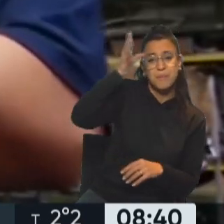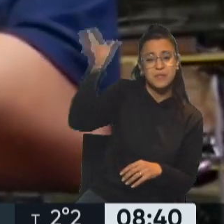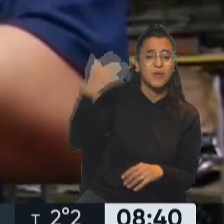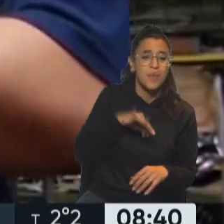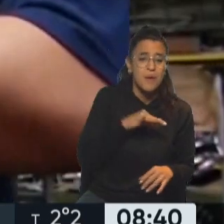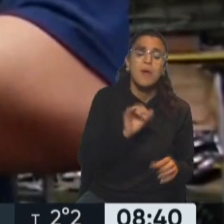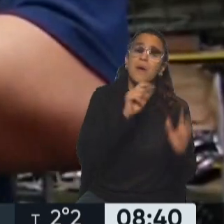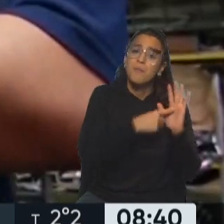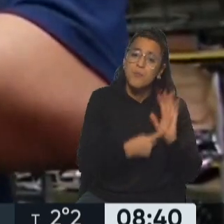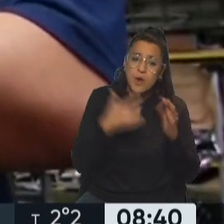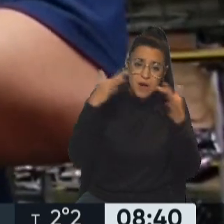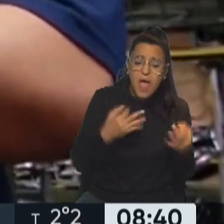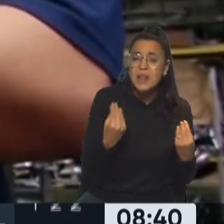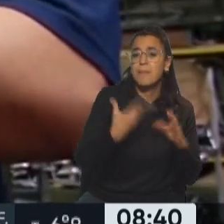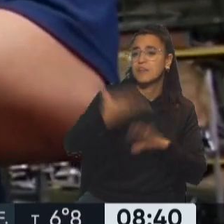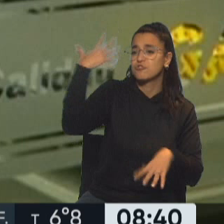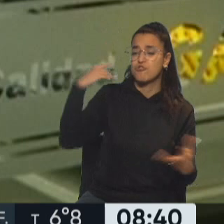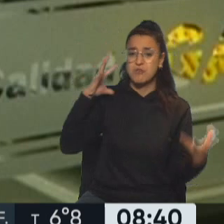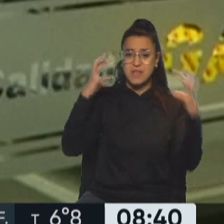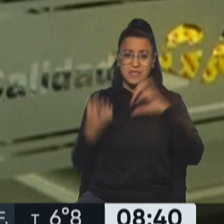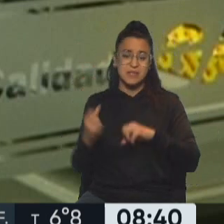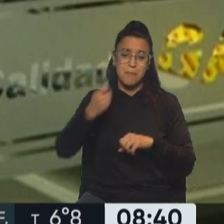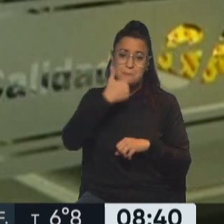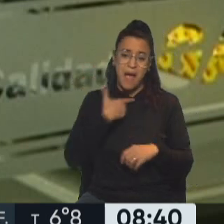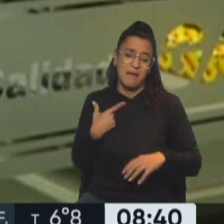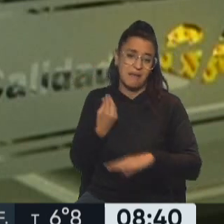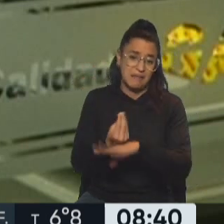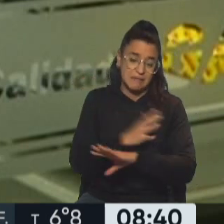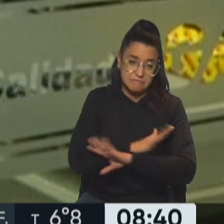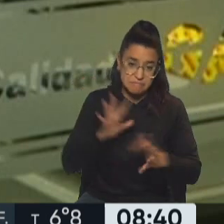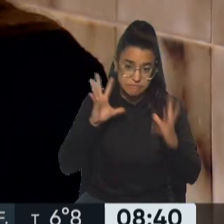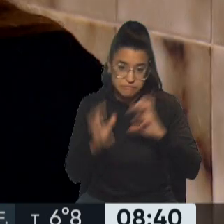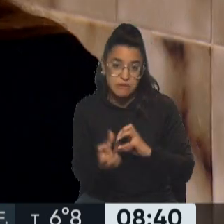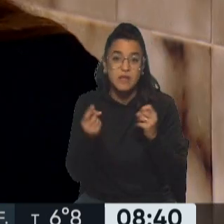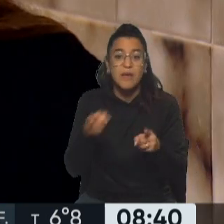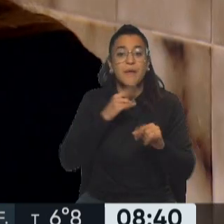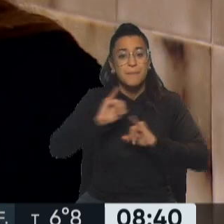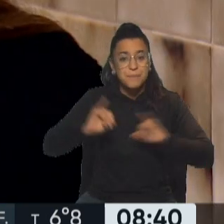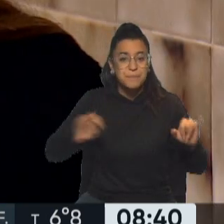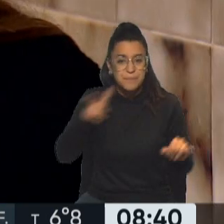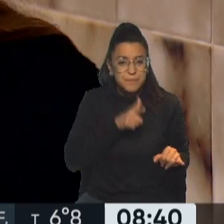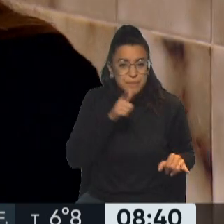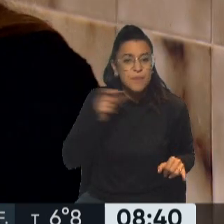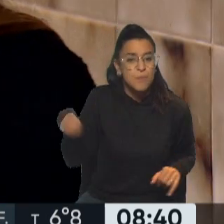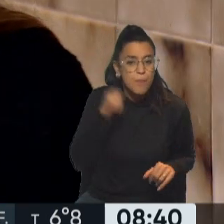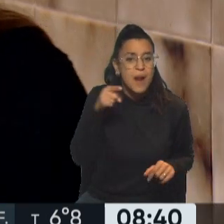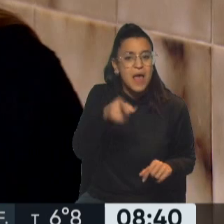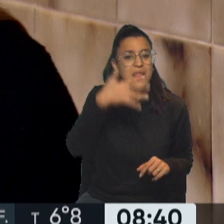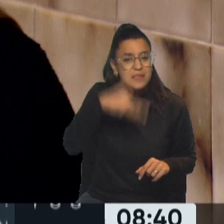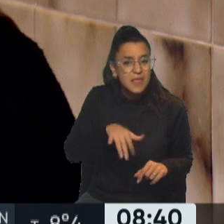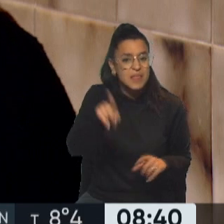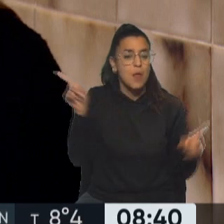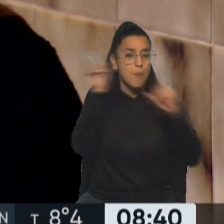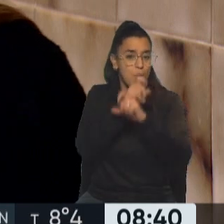recuperar puntos reales de lo que fue la crisis de Mauricio Macri. Entonces, ese dato me parece importante para entender esa problemática.